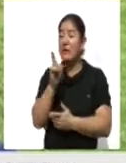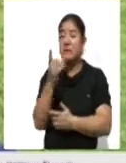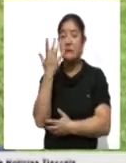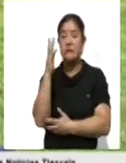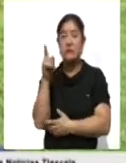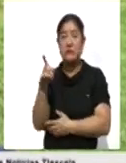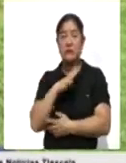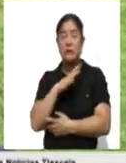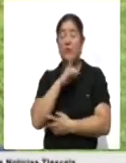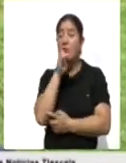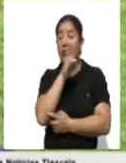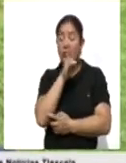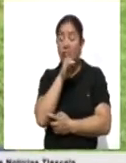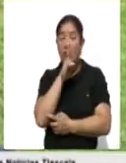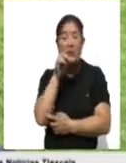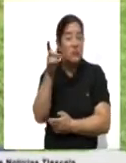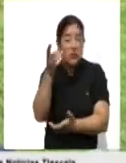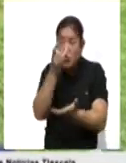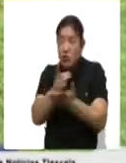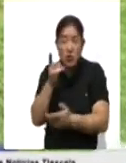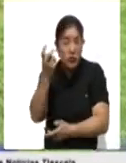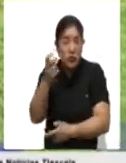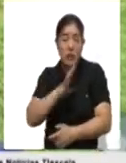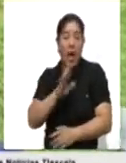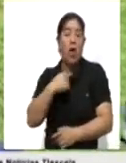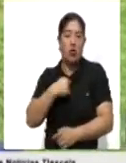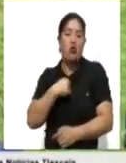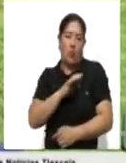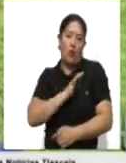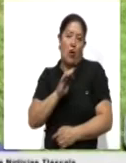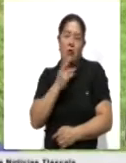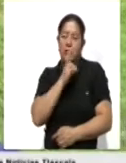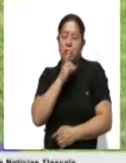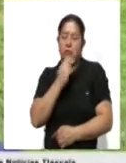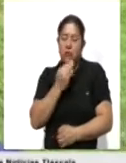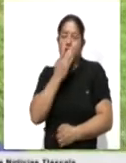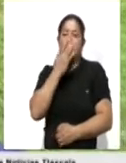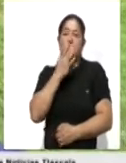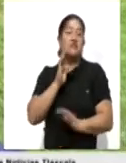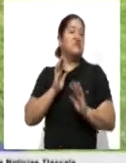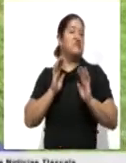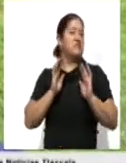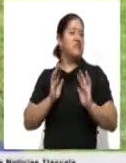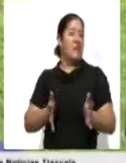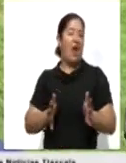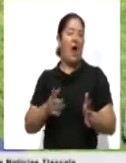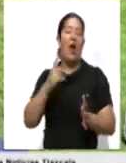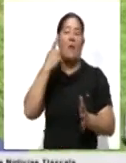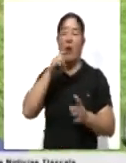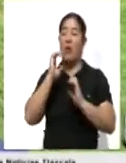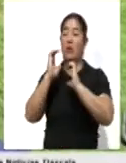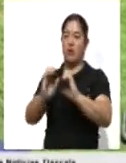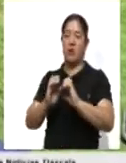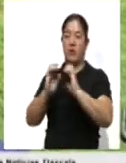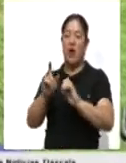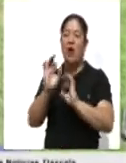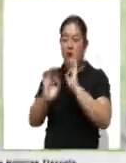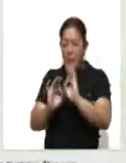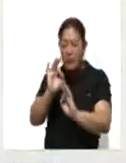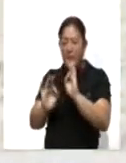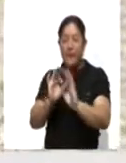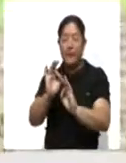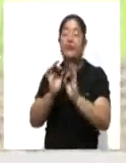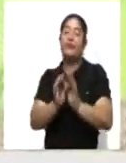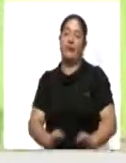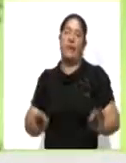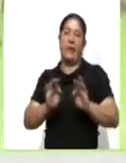provean el oxígeno, purifiquen el aire para que nosotros respiremos, eso ya tendría que ser suficiente para darles la importancia.